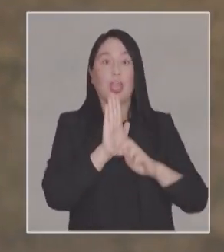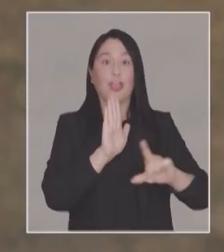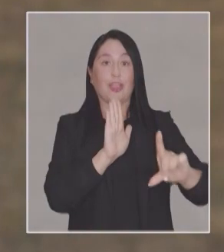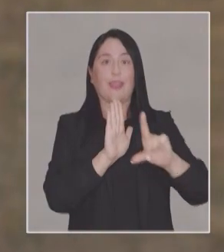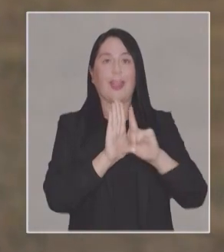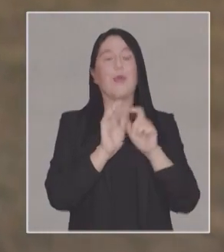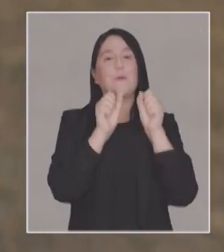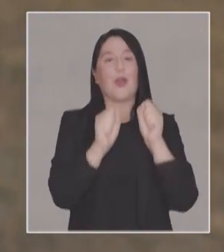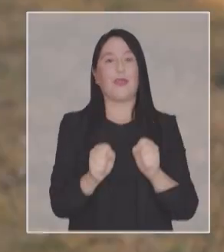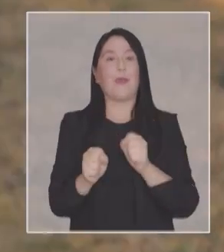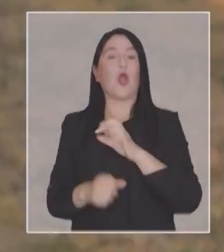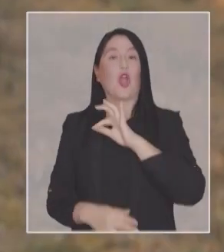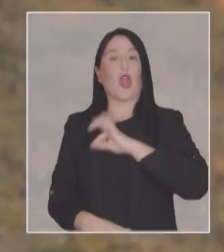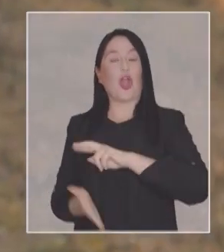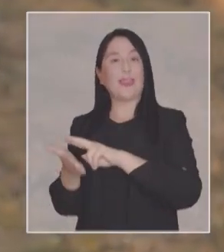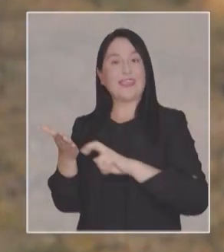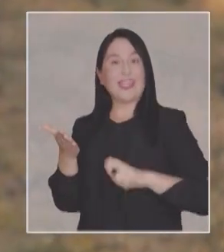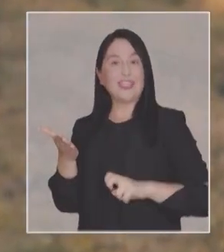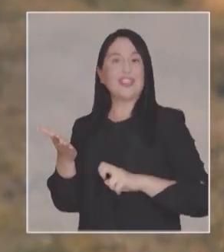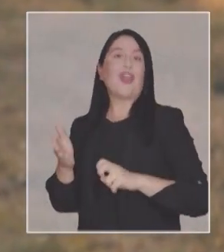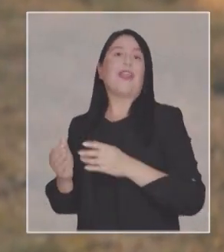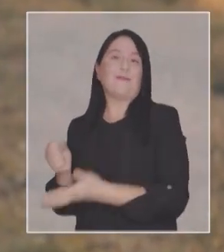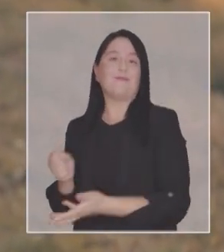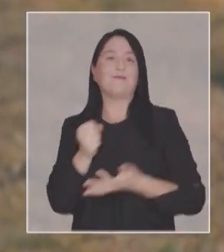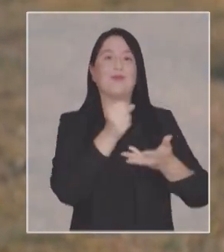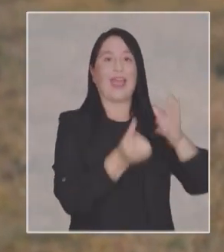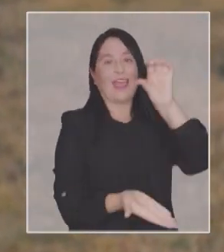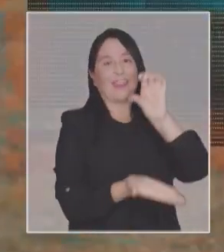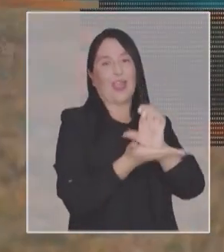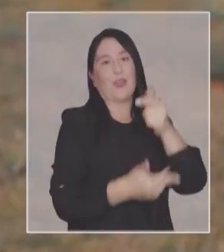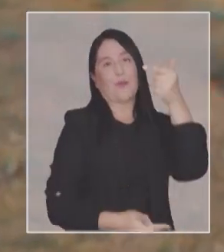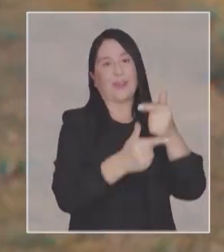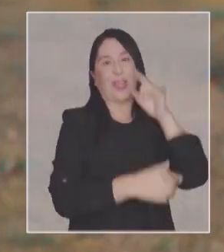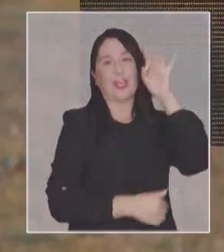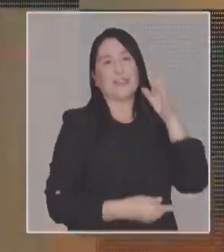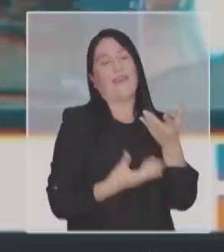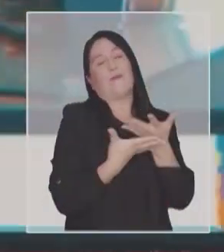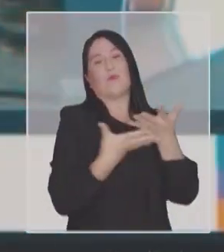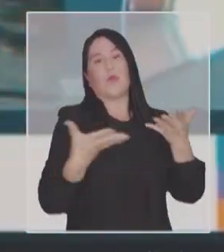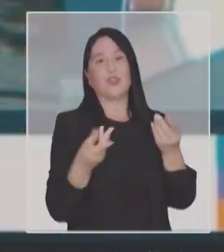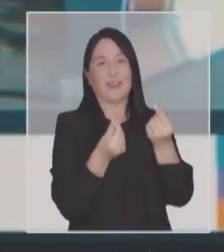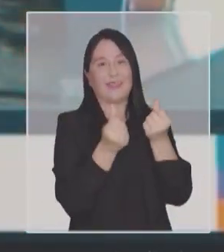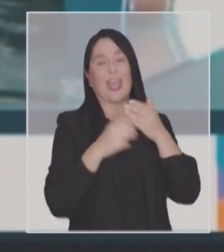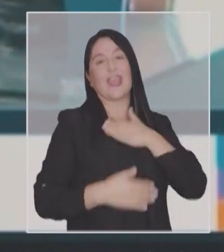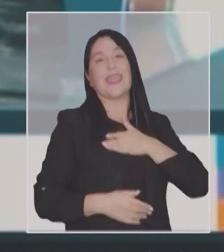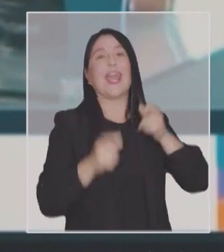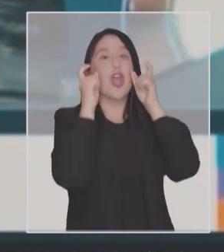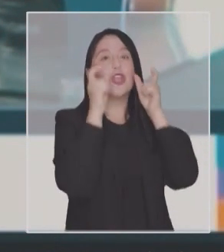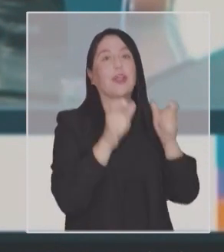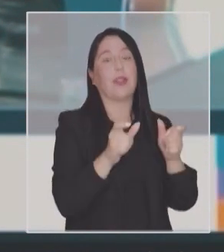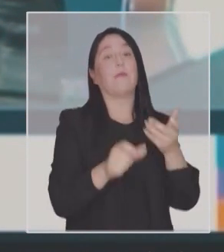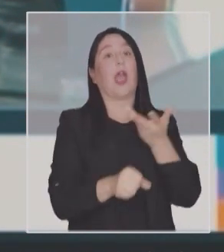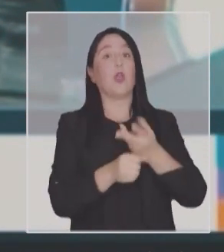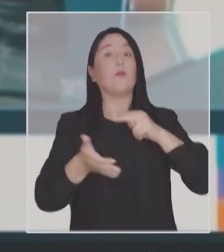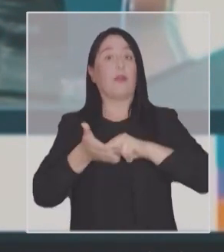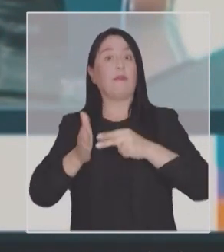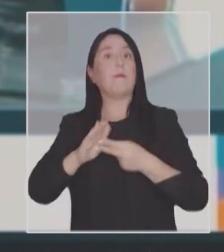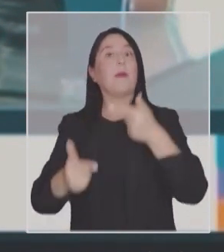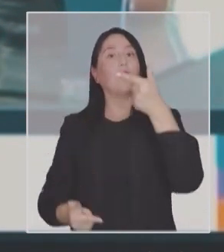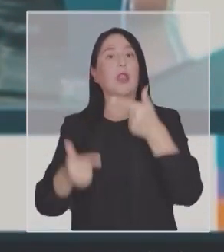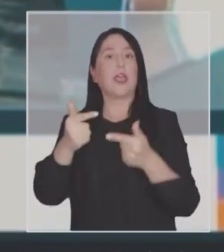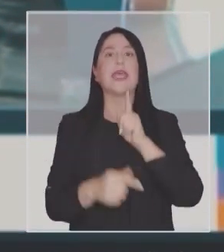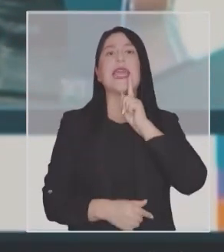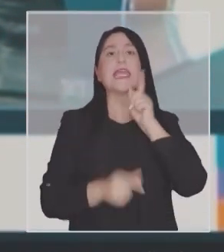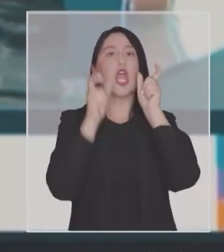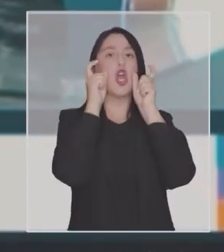llevar nuestras condensaciones al Estado. Porque los políticos saben que hay mucha plata metida en esto y la quieren controlar. Un gran dilema político, oye, ¿quién